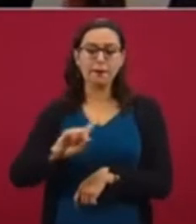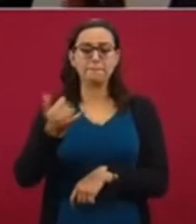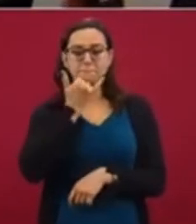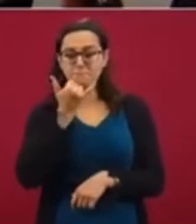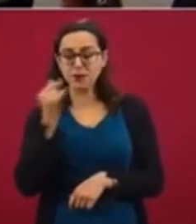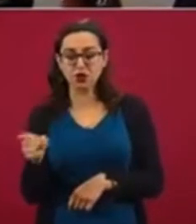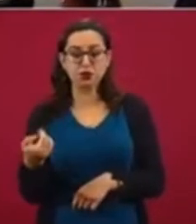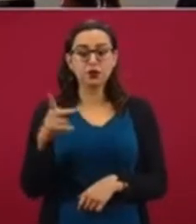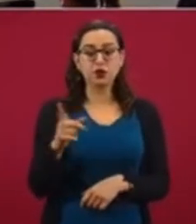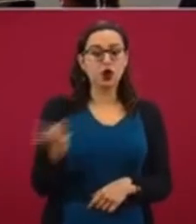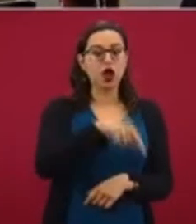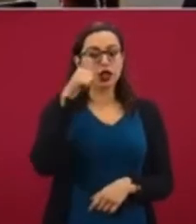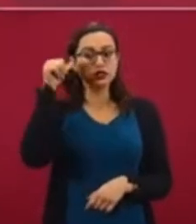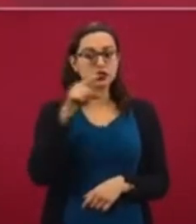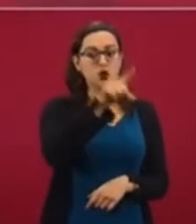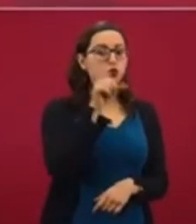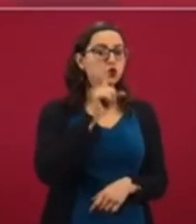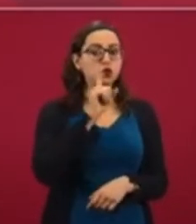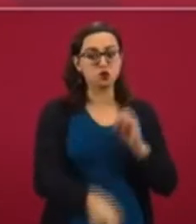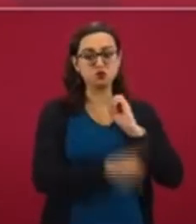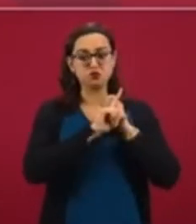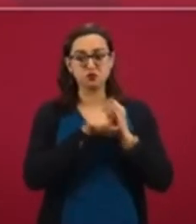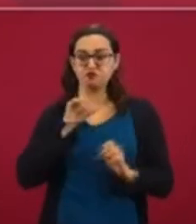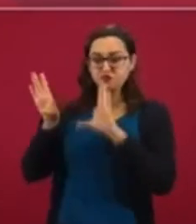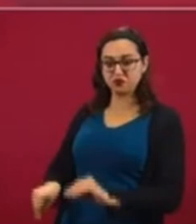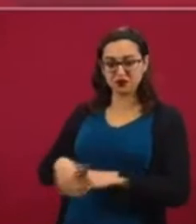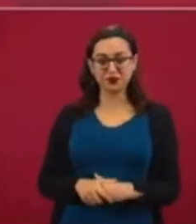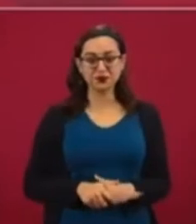una conductora que ayer me vetó, que me censuró,